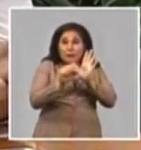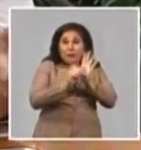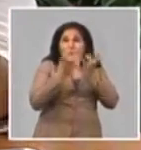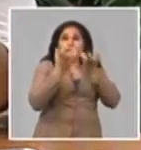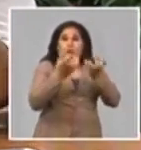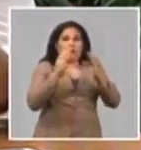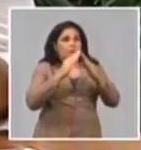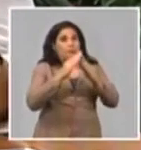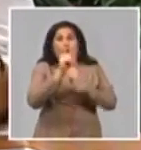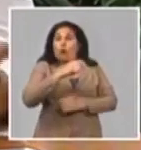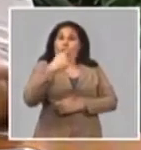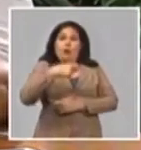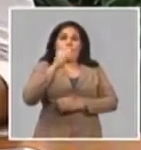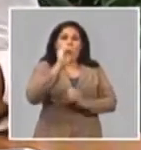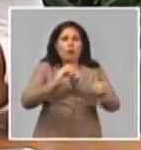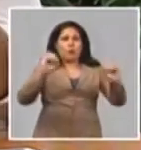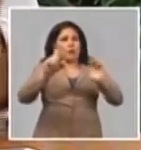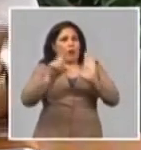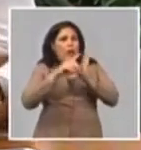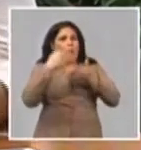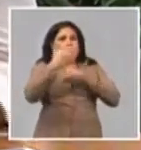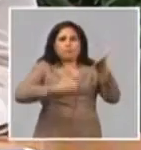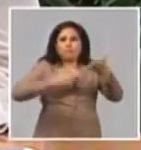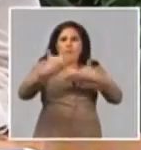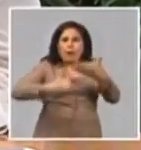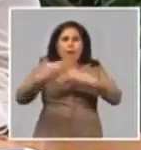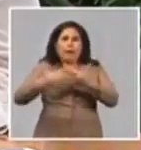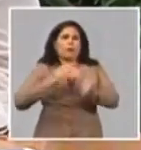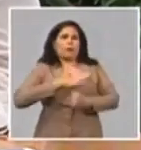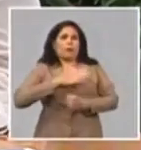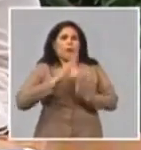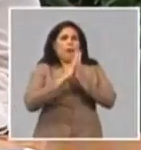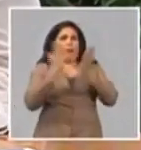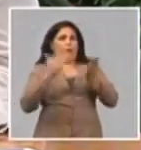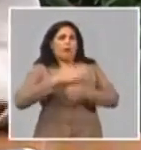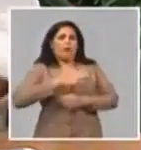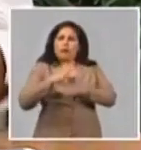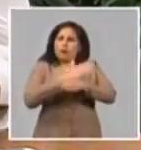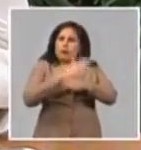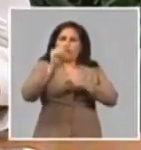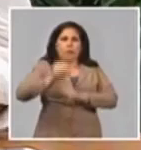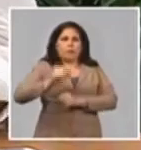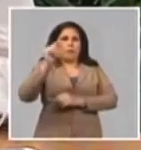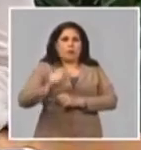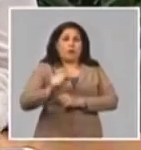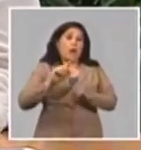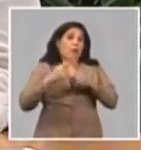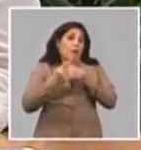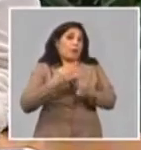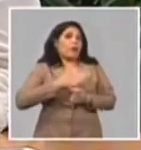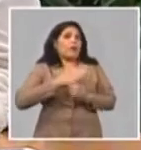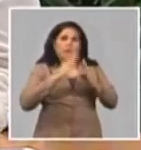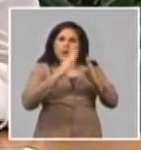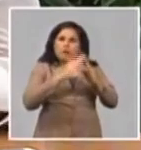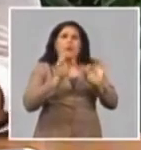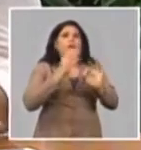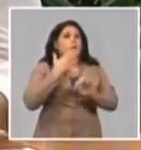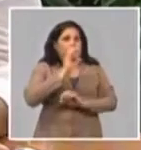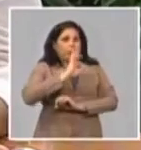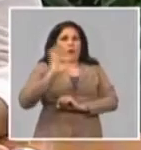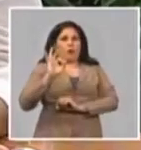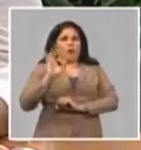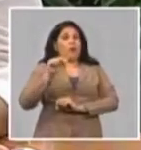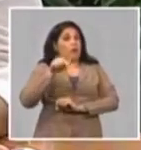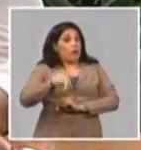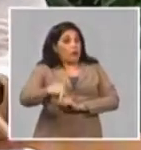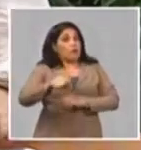por la nueva política de ordenamiento y legalización, se le ha ido dando la propiedad a muchas de estas personas porque se han convertido en viviendas adecuadas. En